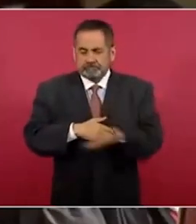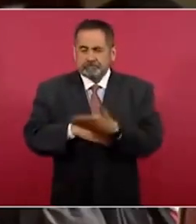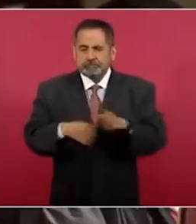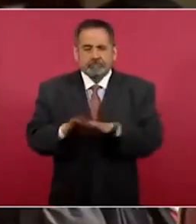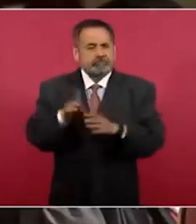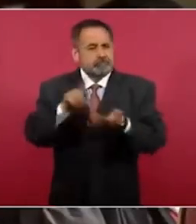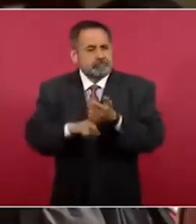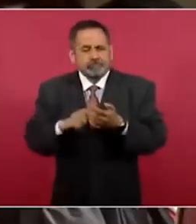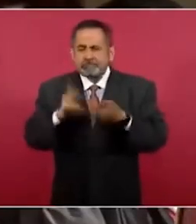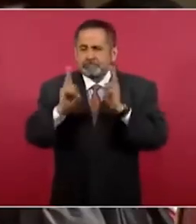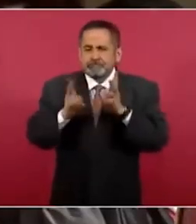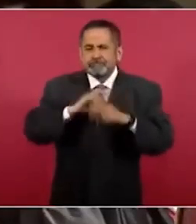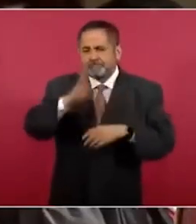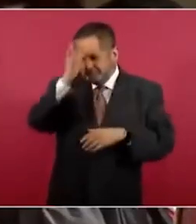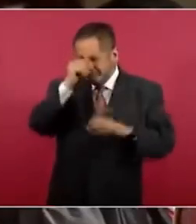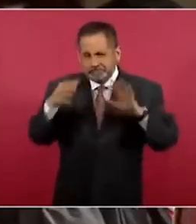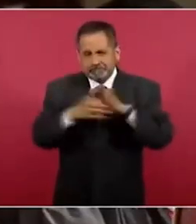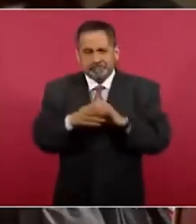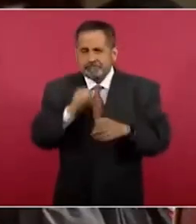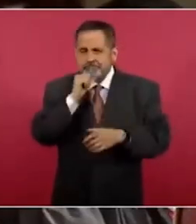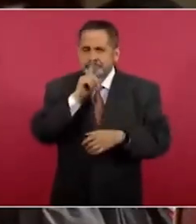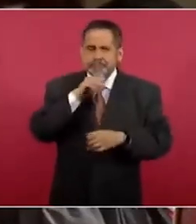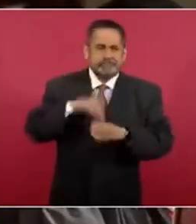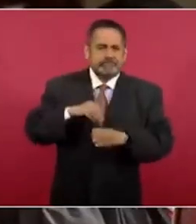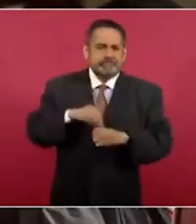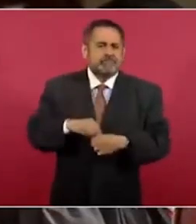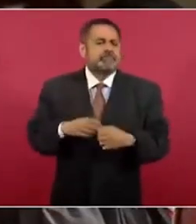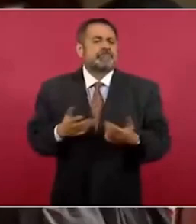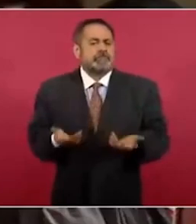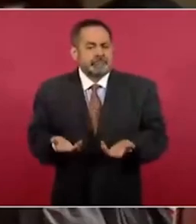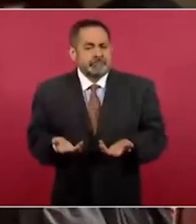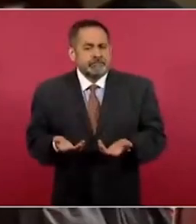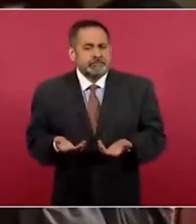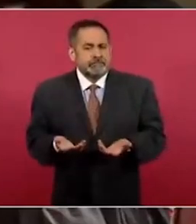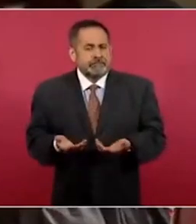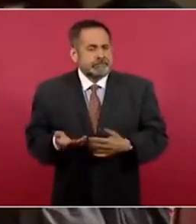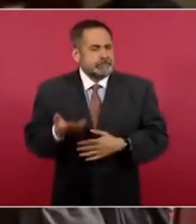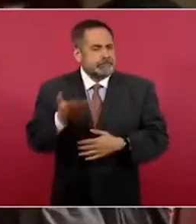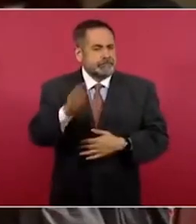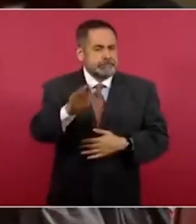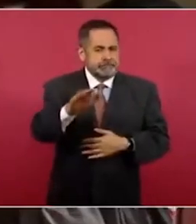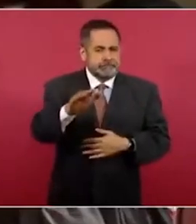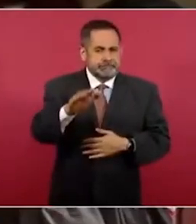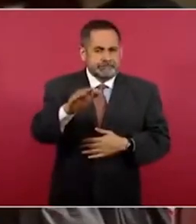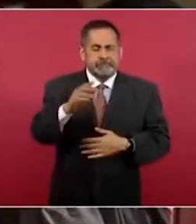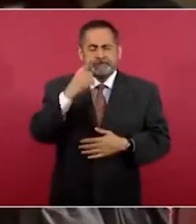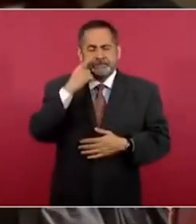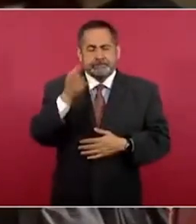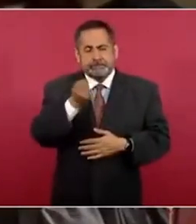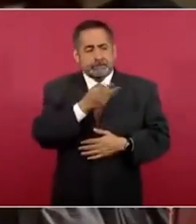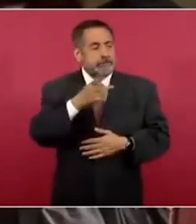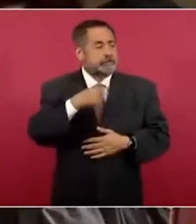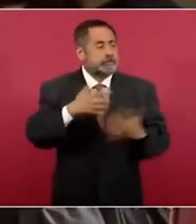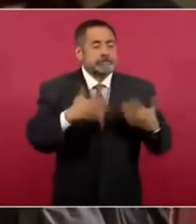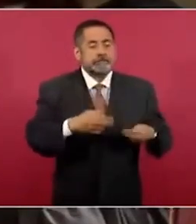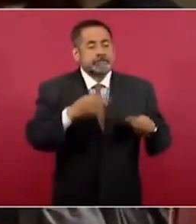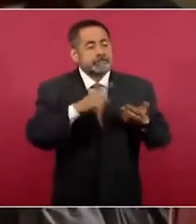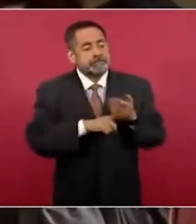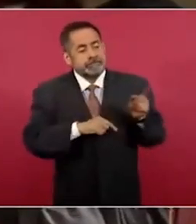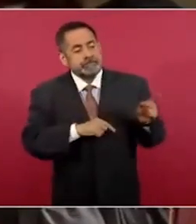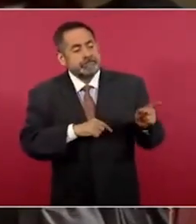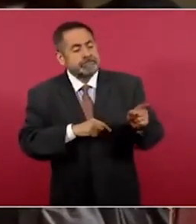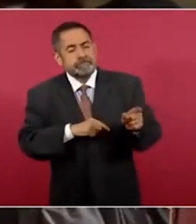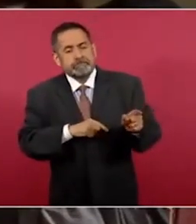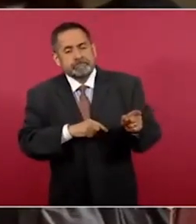los que llegan con los representantes populares. Y bueno, entre algunas de las empresas que hay,